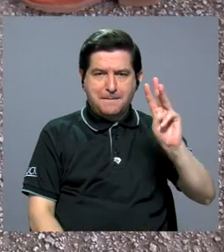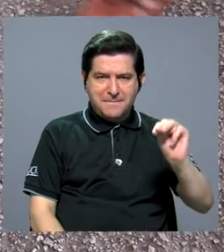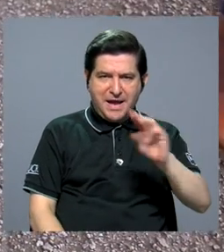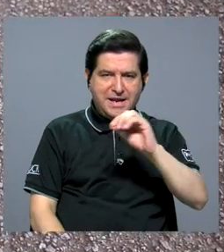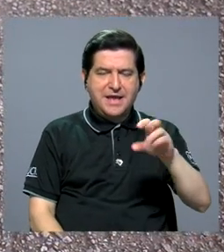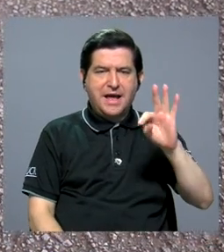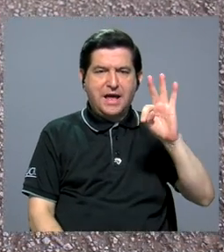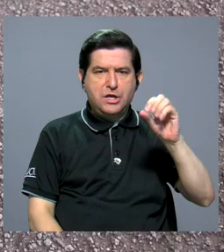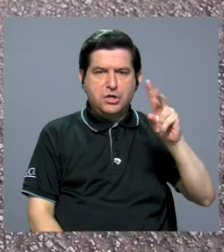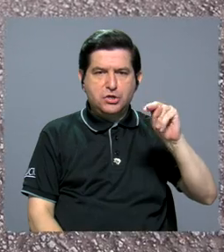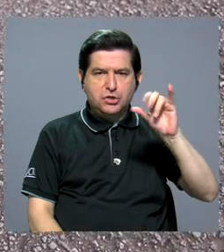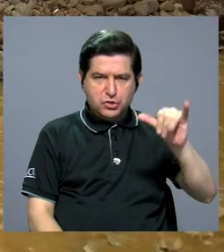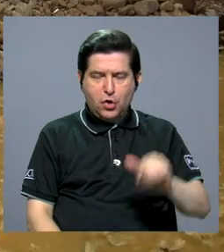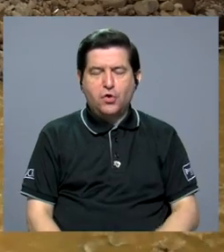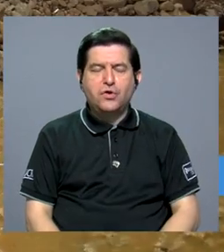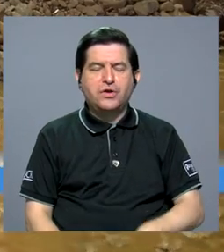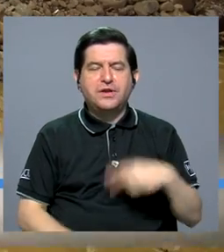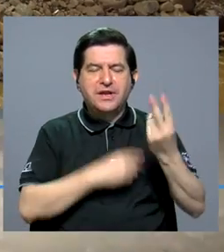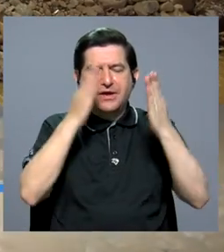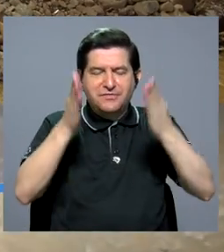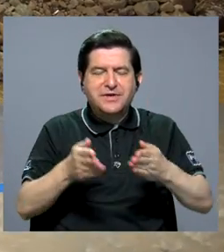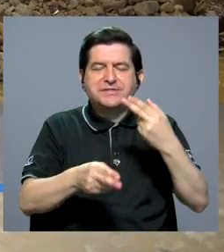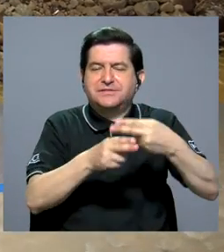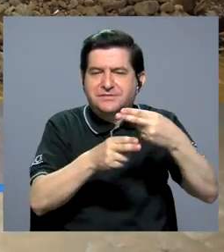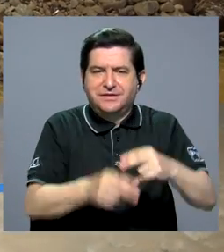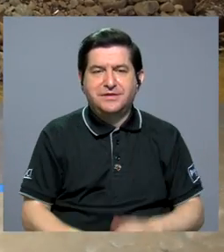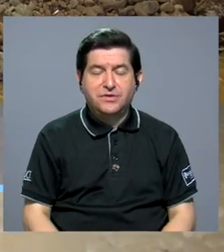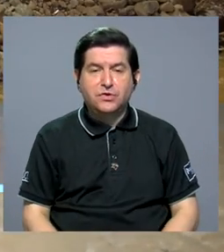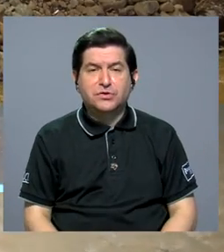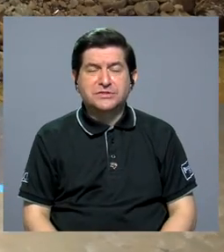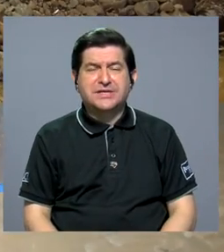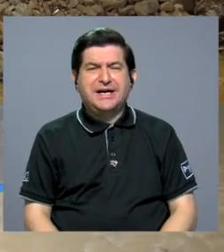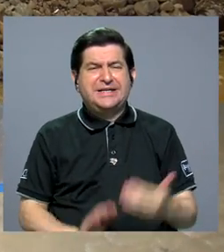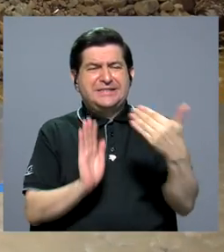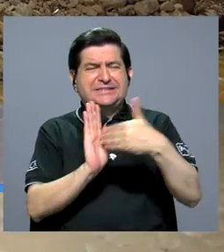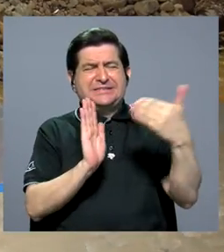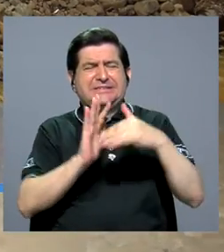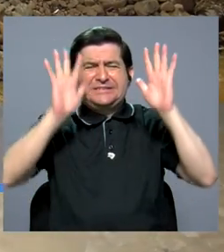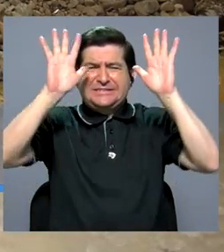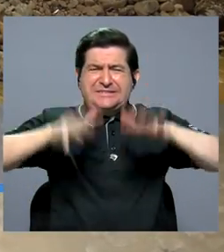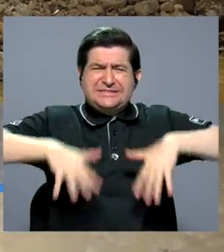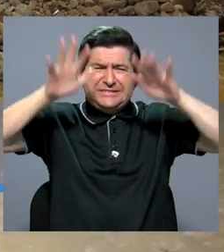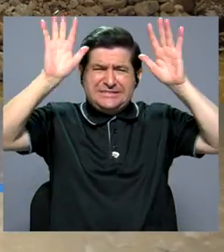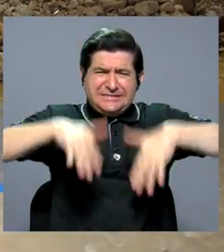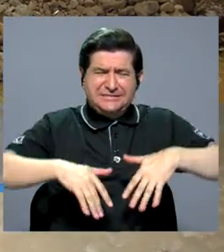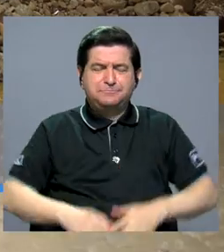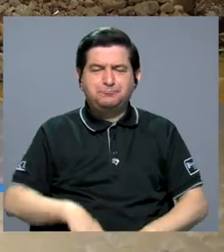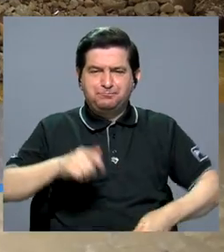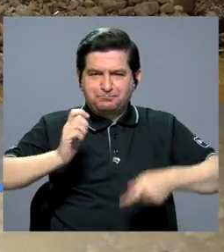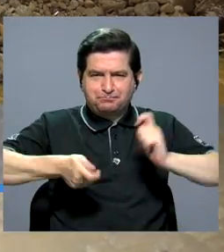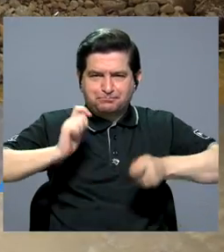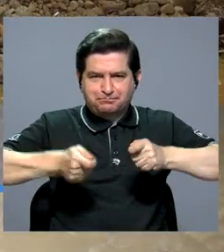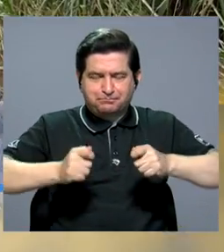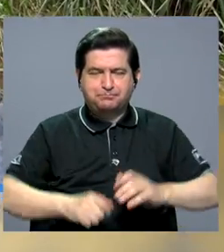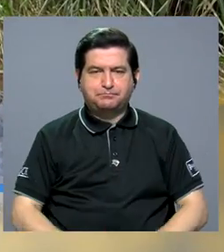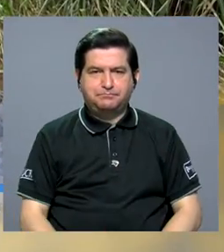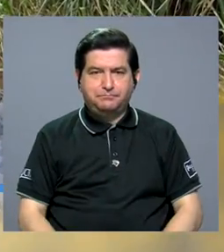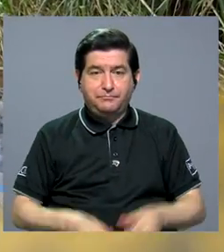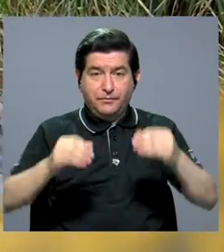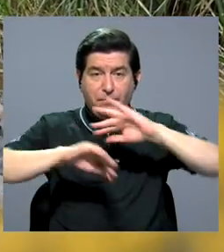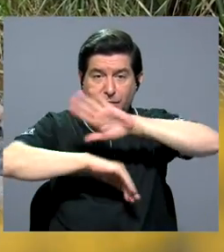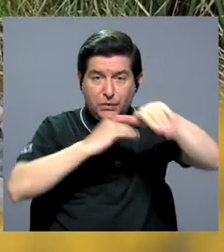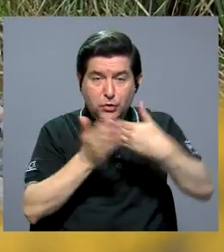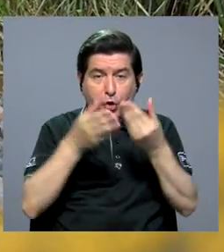Toni, como le llaman de cariño sus vecinos, sufrieron las consecuencias de las fuertes lluvias del mes de septiembre. Perdieron